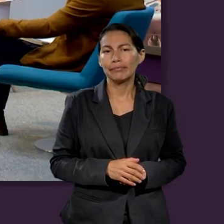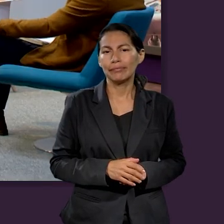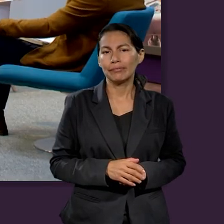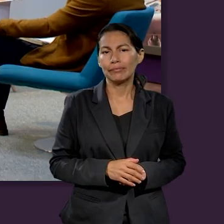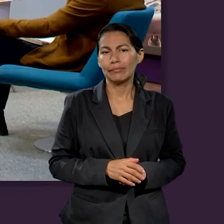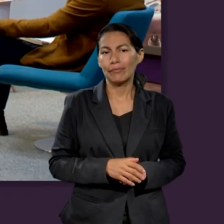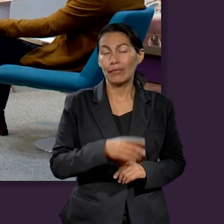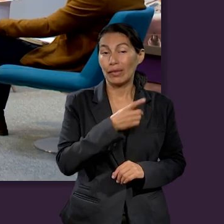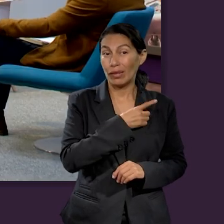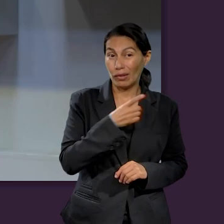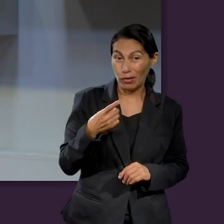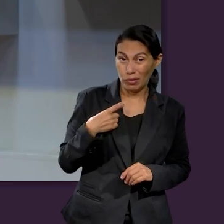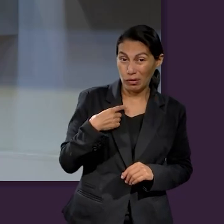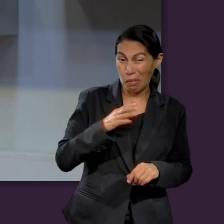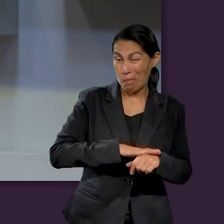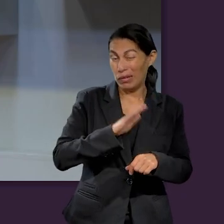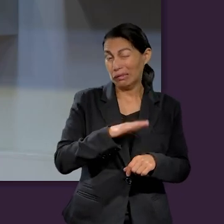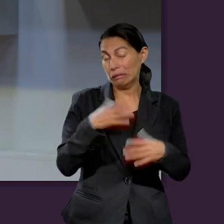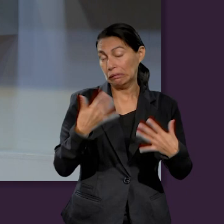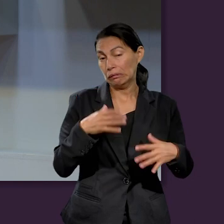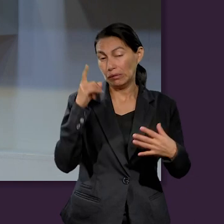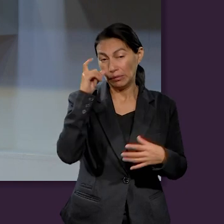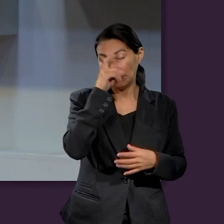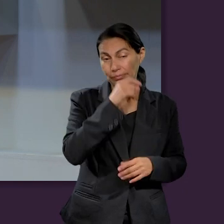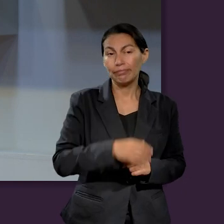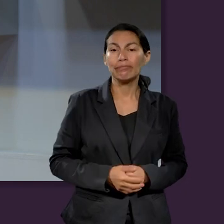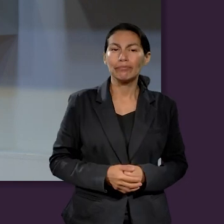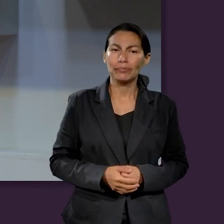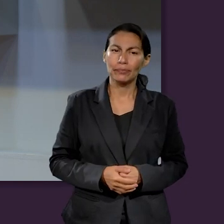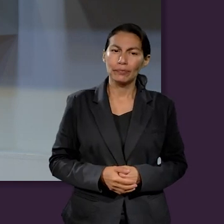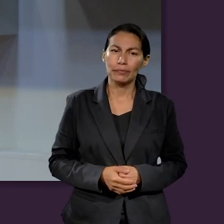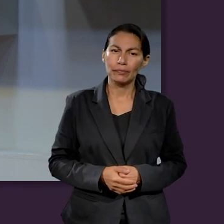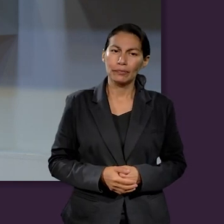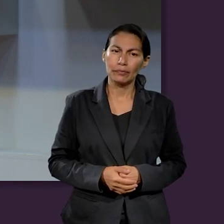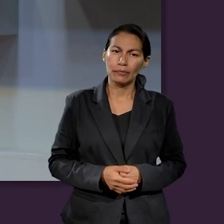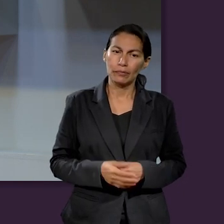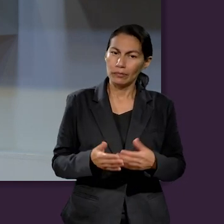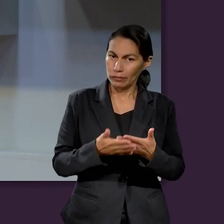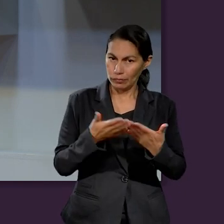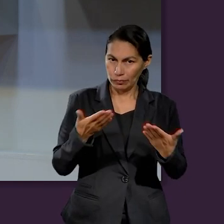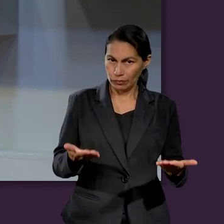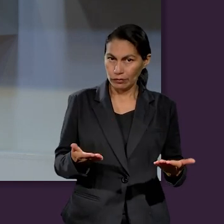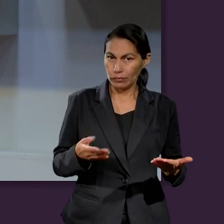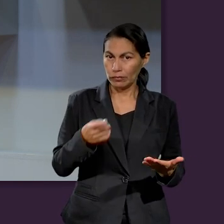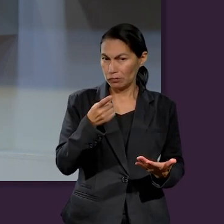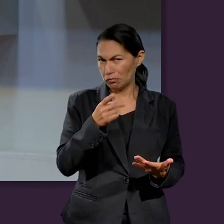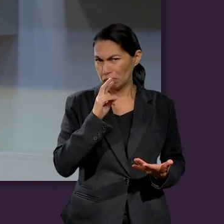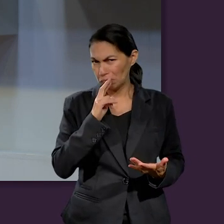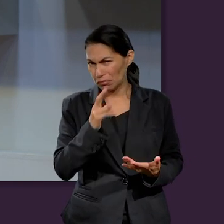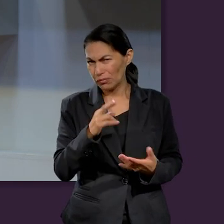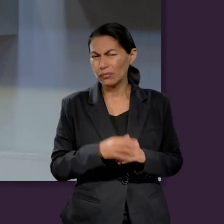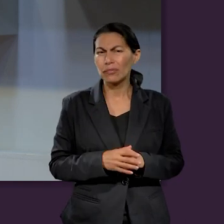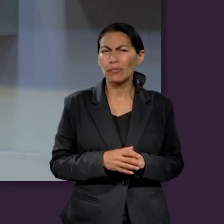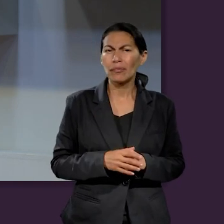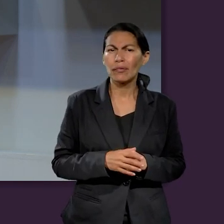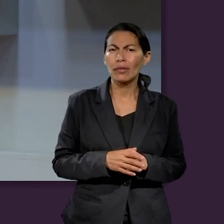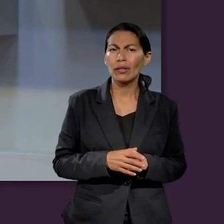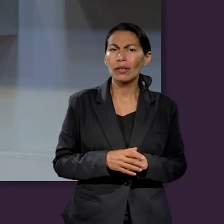minutos aprobamos y... Pero siempre hay una implicación que nos puede llevar a que... a una deuda